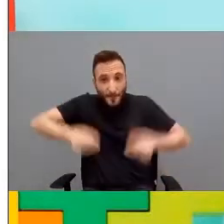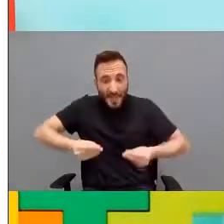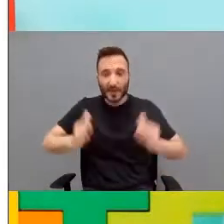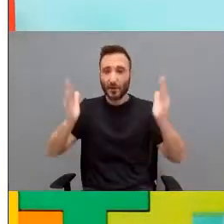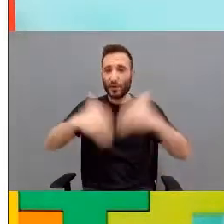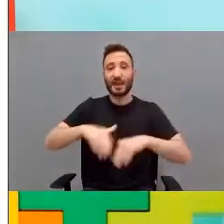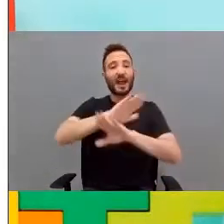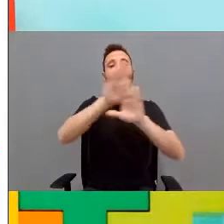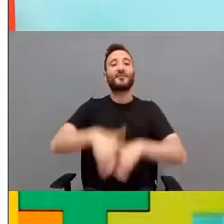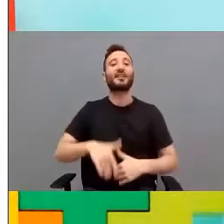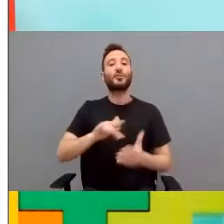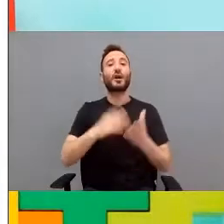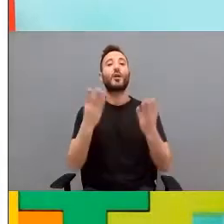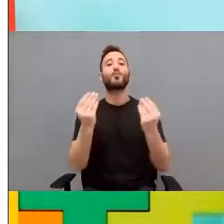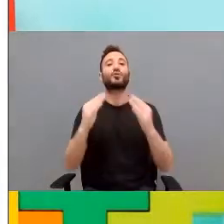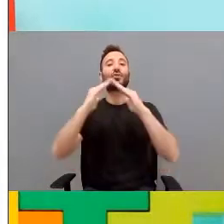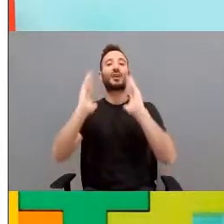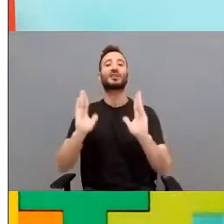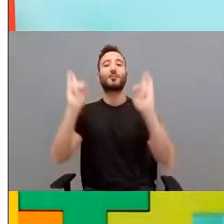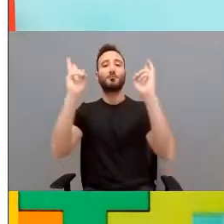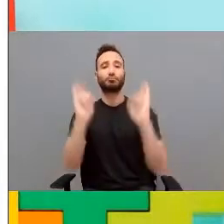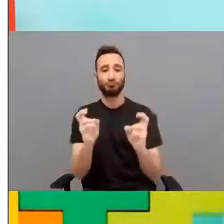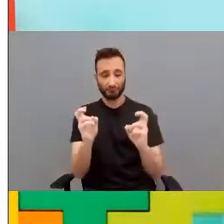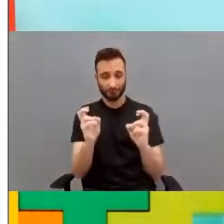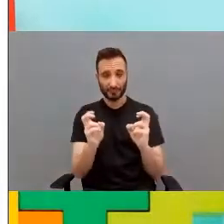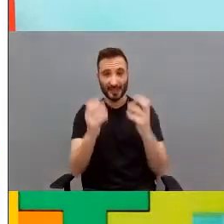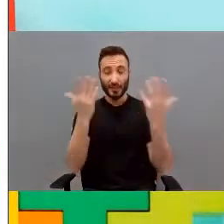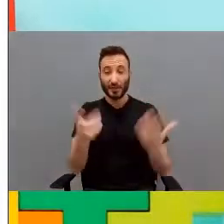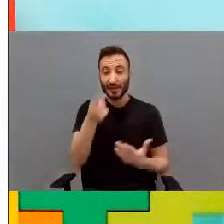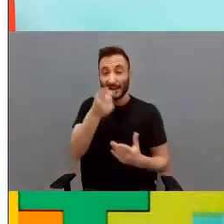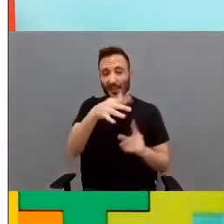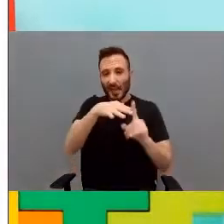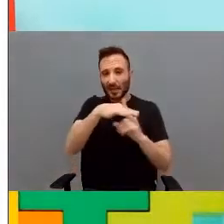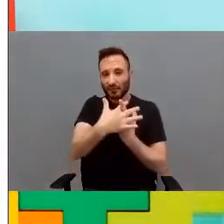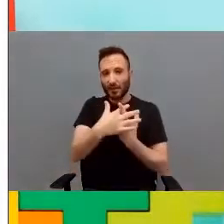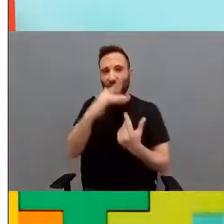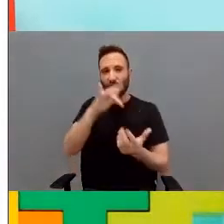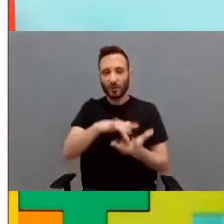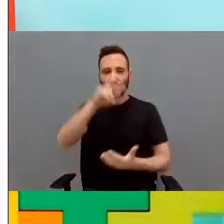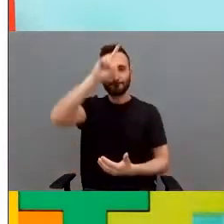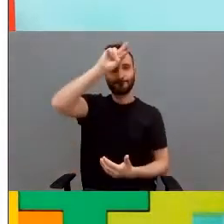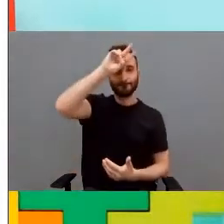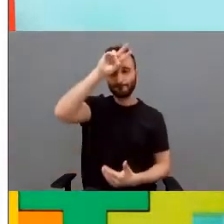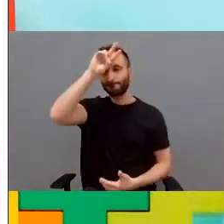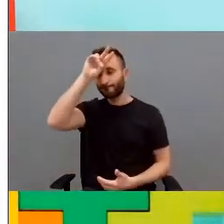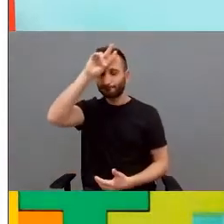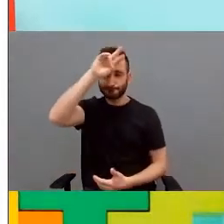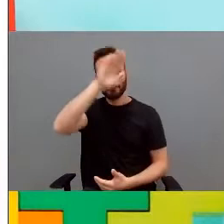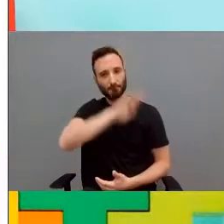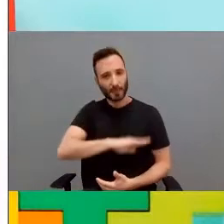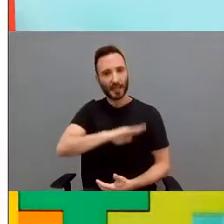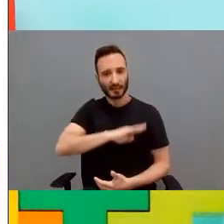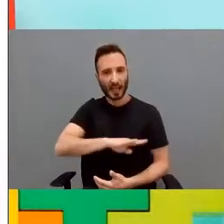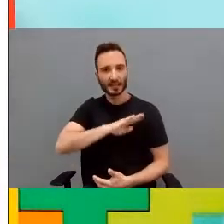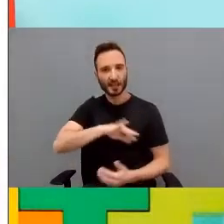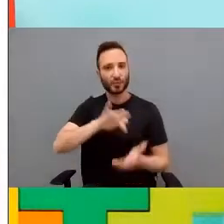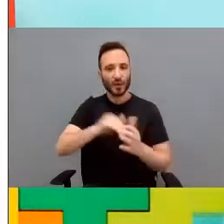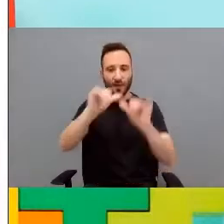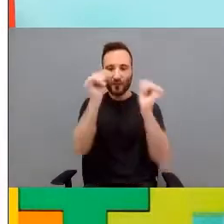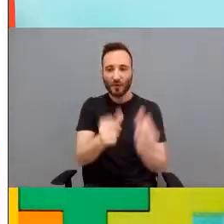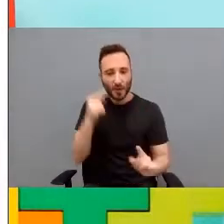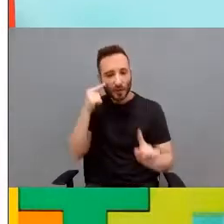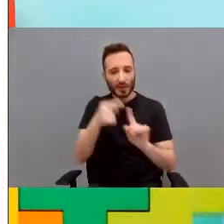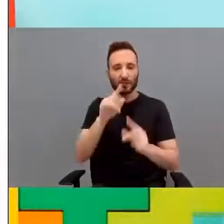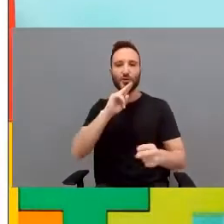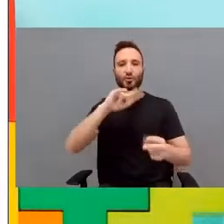terminaban quedándose en casa. Pues esta situación suscita también una inquietud y una forma de buscar